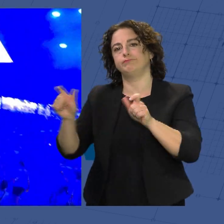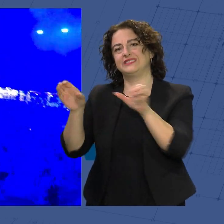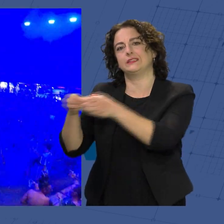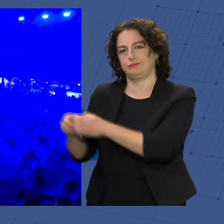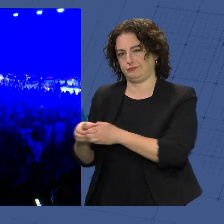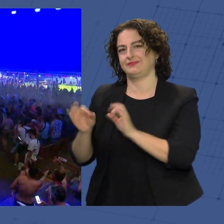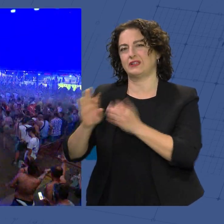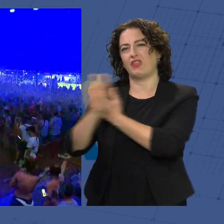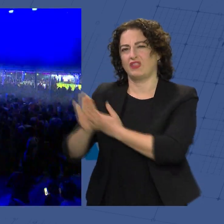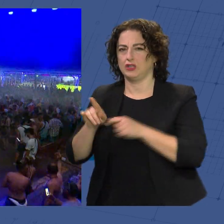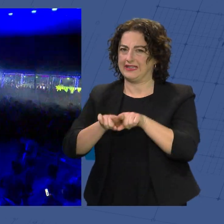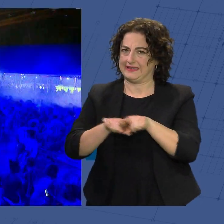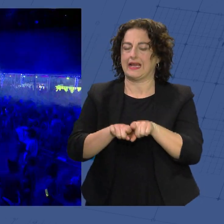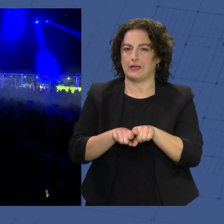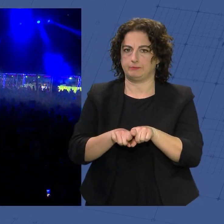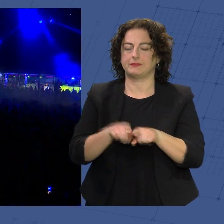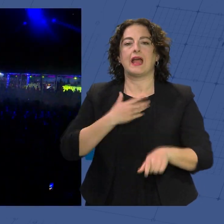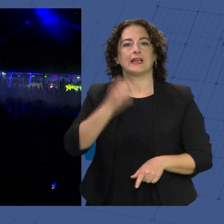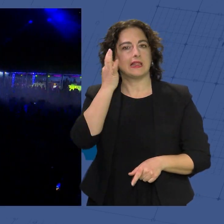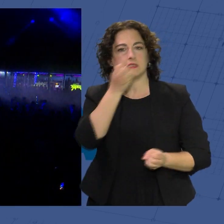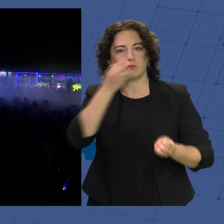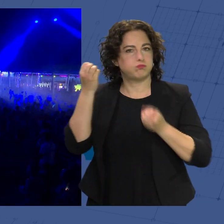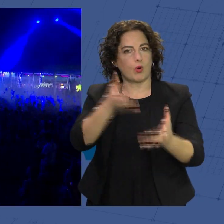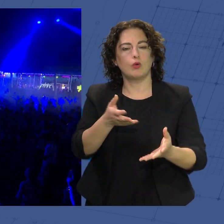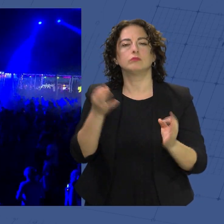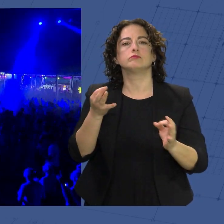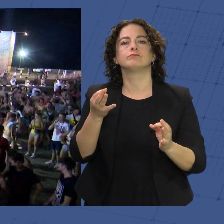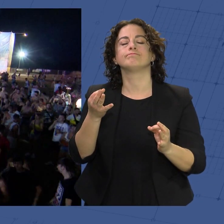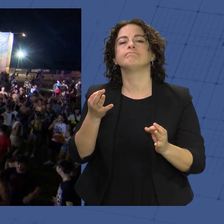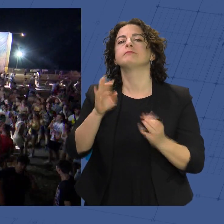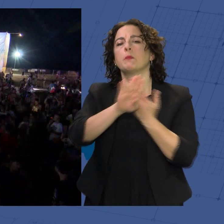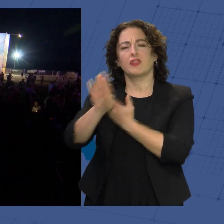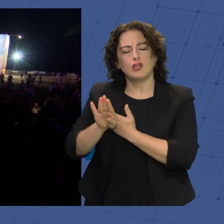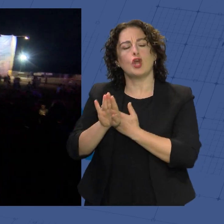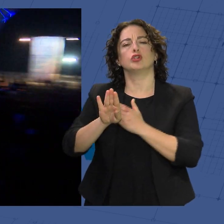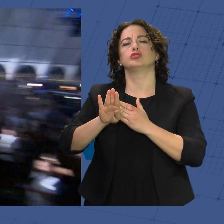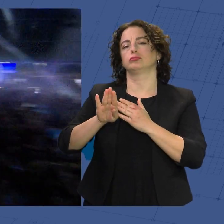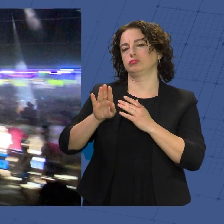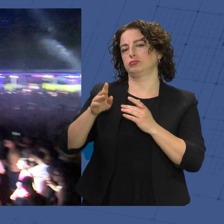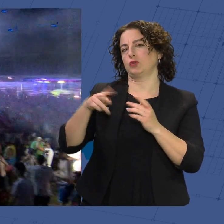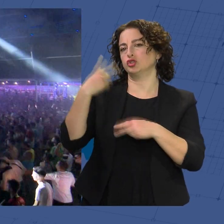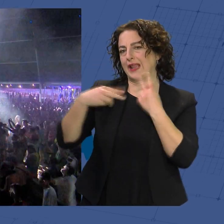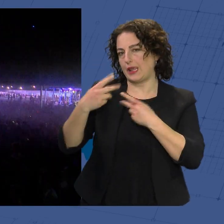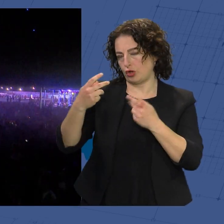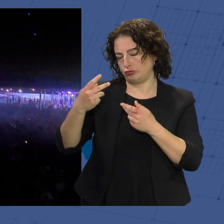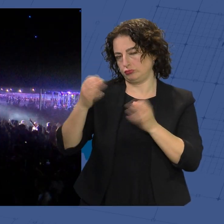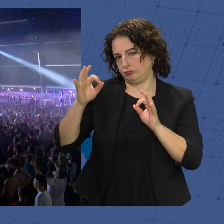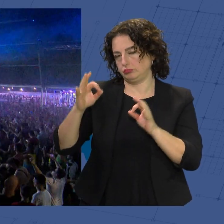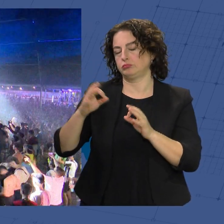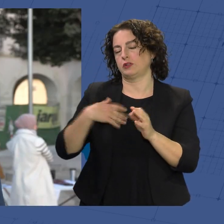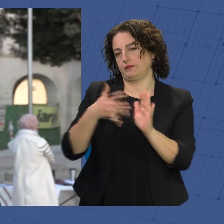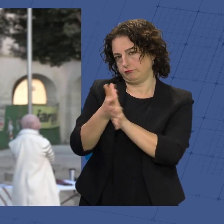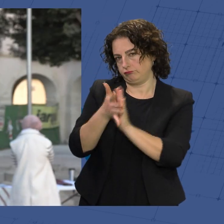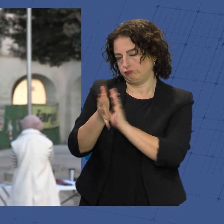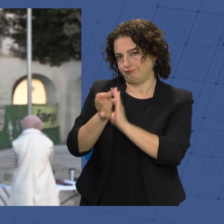vecinales de la zona. La alcaldesa ha anunciado una reunión con vecinos y hosteleros para informar en profundidad sobre este